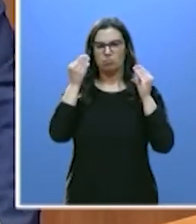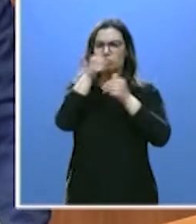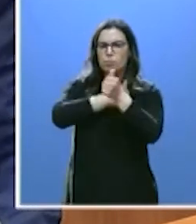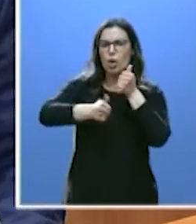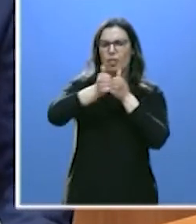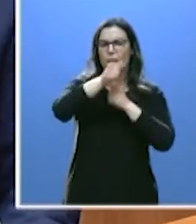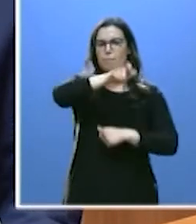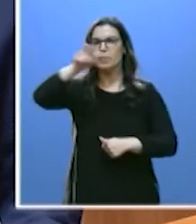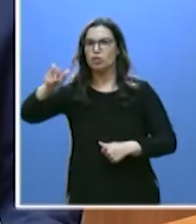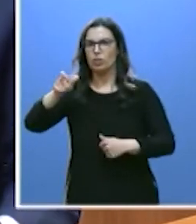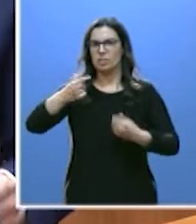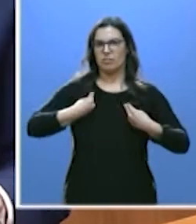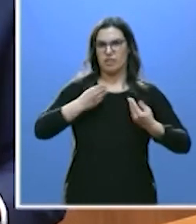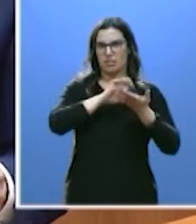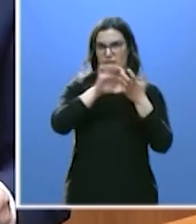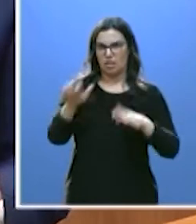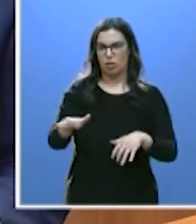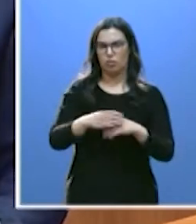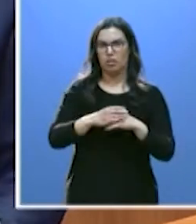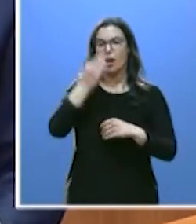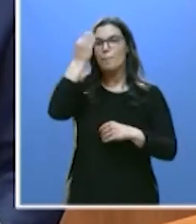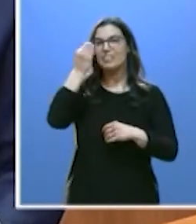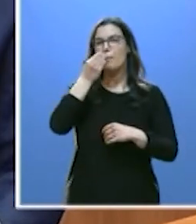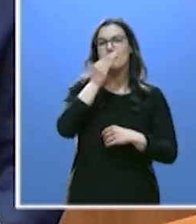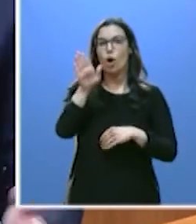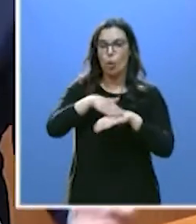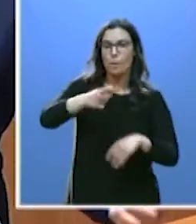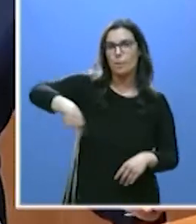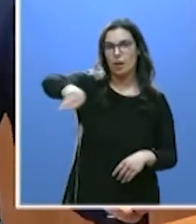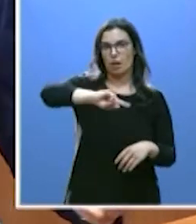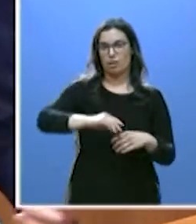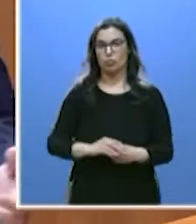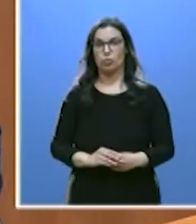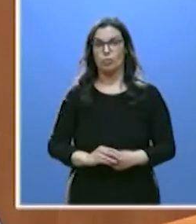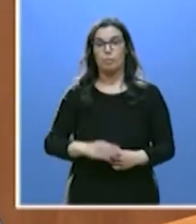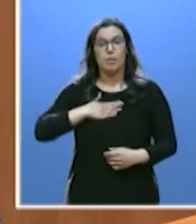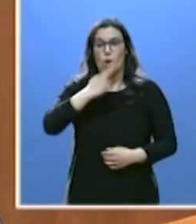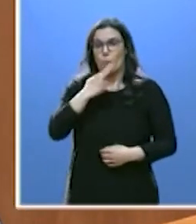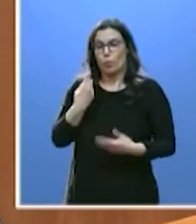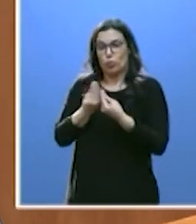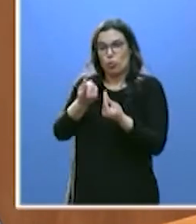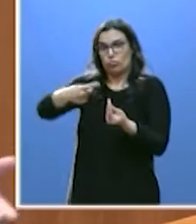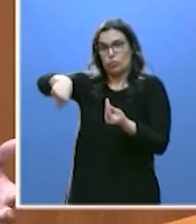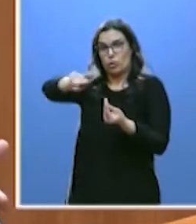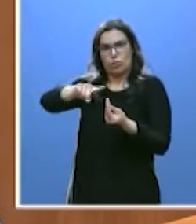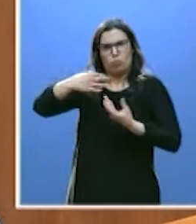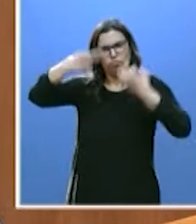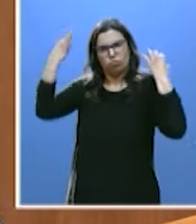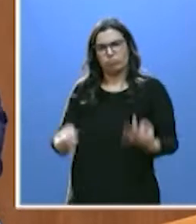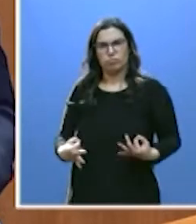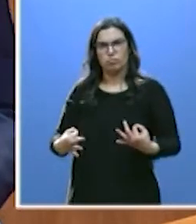personas de Castilla y León. Pensar en lo mejor para ellas. Mi compromiso es con ellas. Es un compromiso firme.